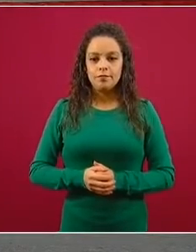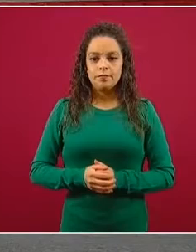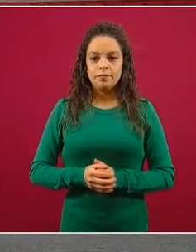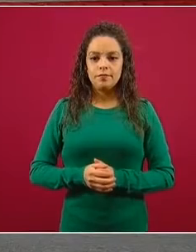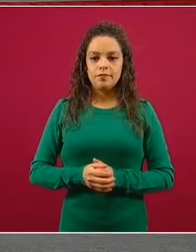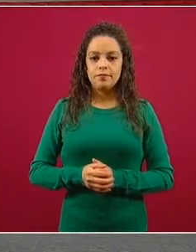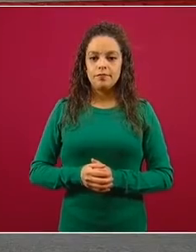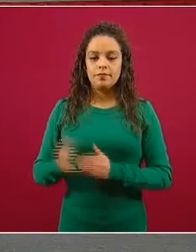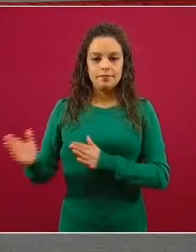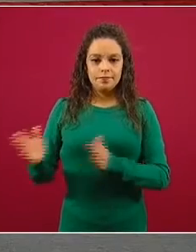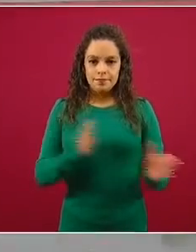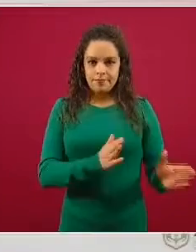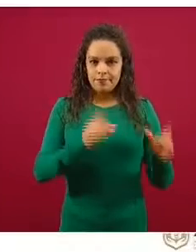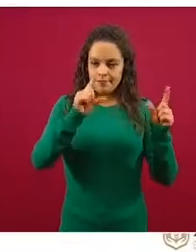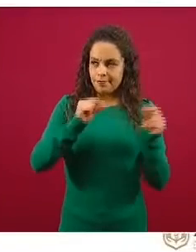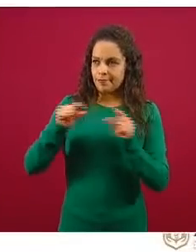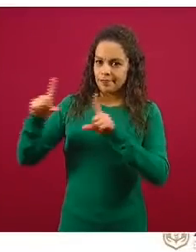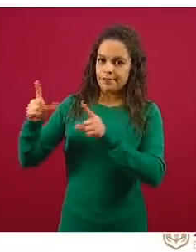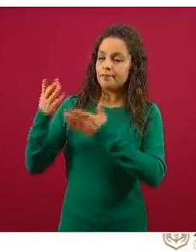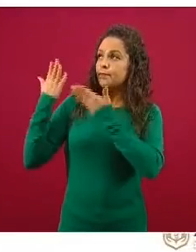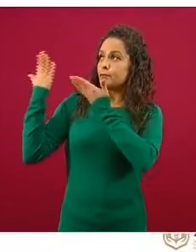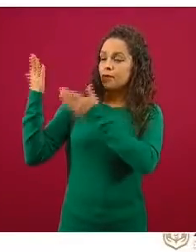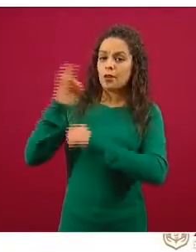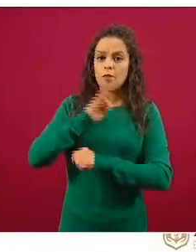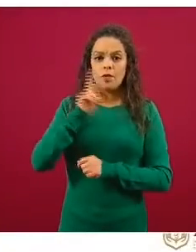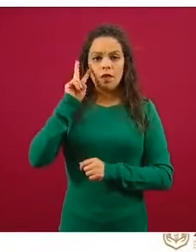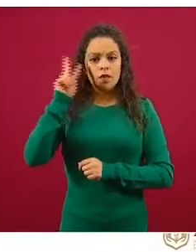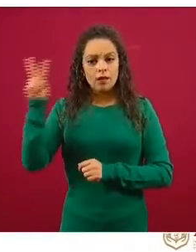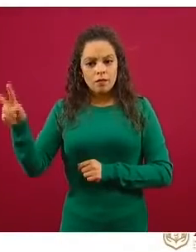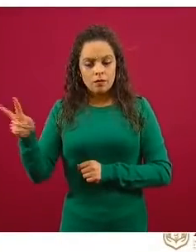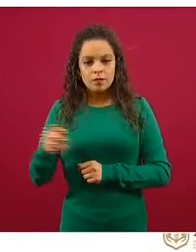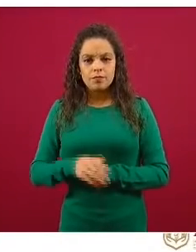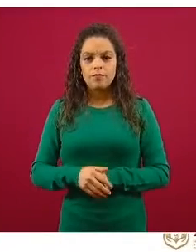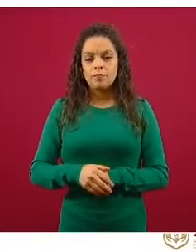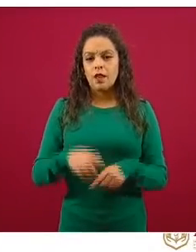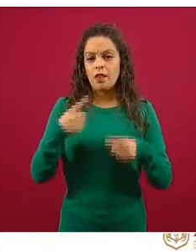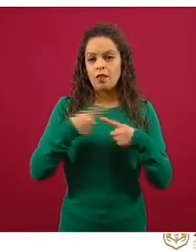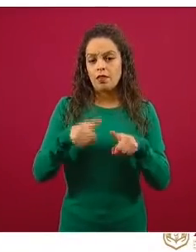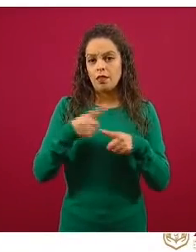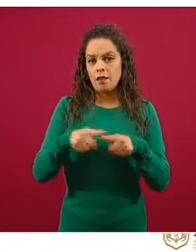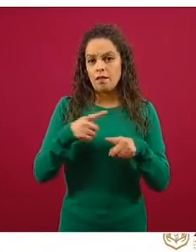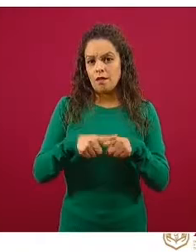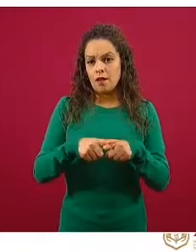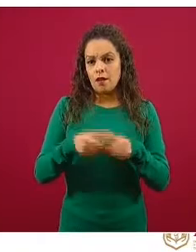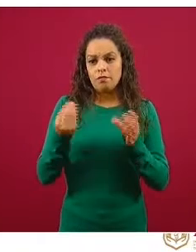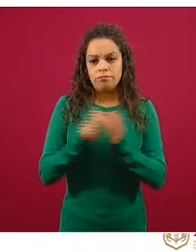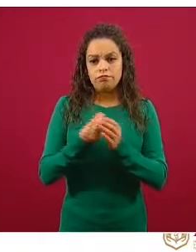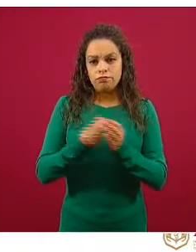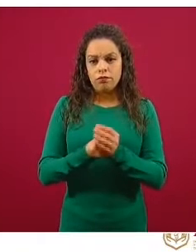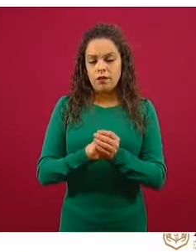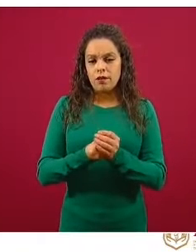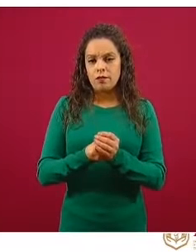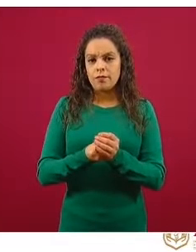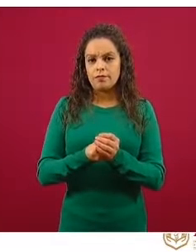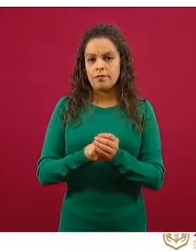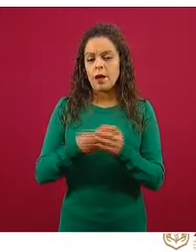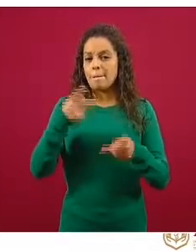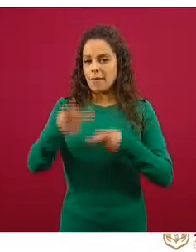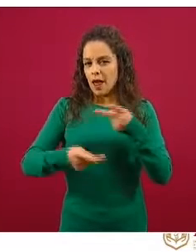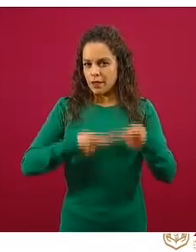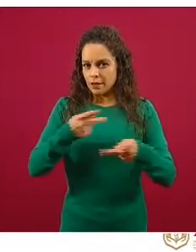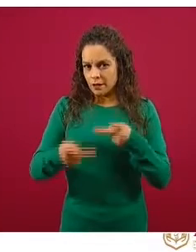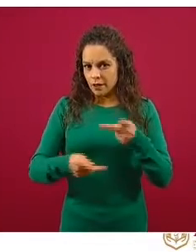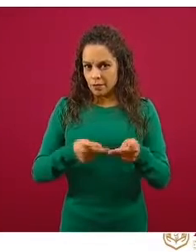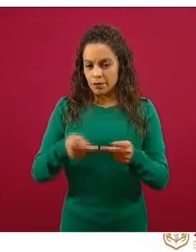Bien, aquí lo que estamos presentando es los tipos de préstamo a los cuales se registraron nuestros afiliados y podemos